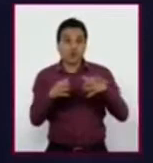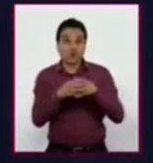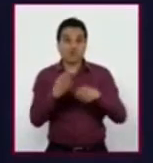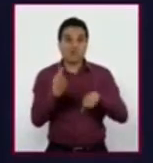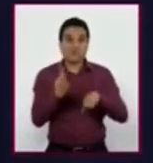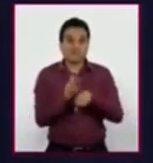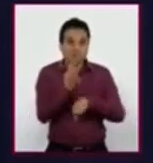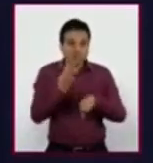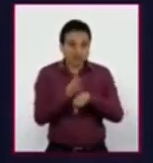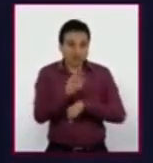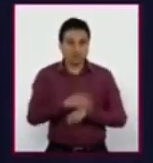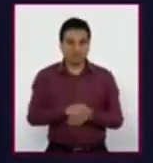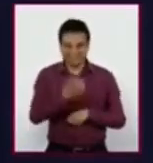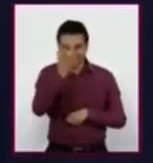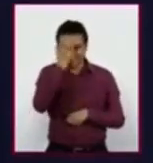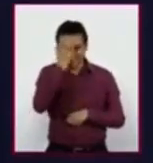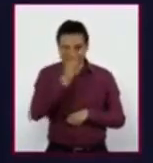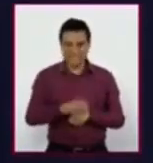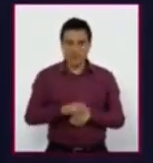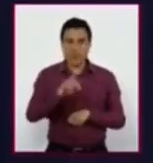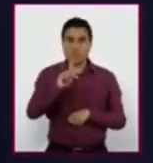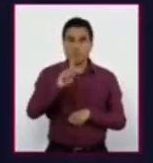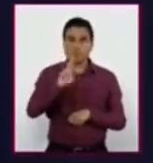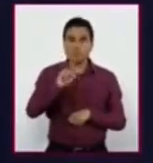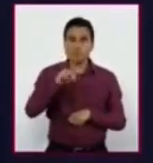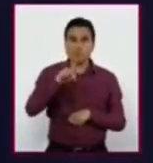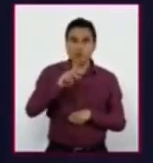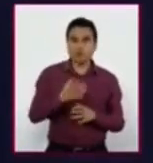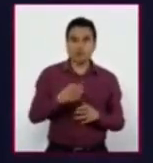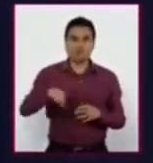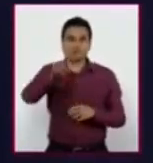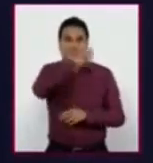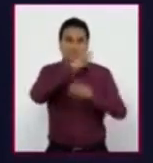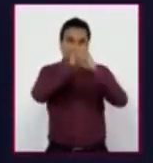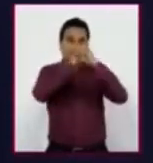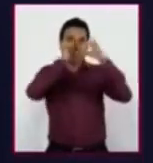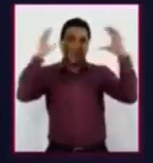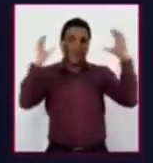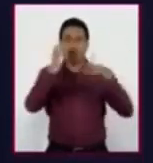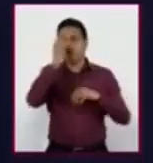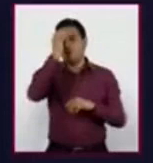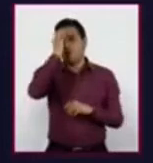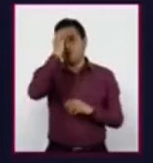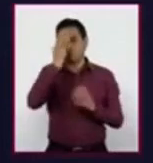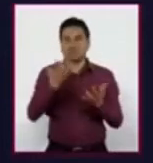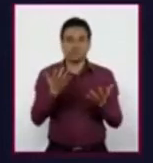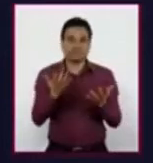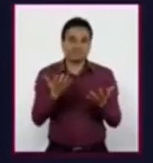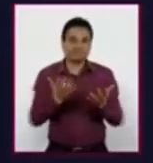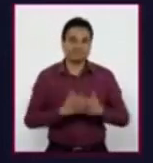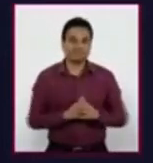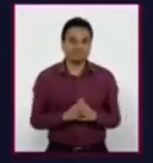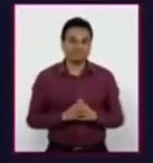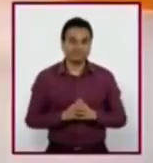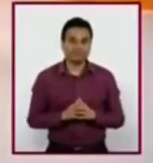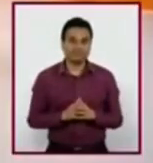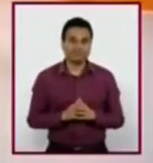Seguramente muchos de nosotros pensamos en alguna frase o imagen con las que relacionamos a ese grupo de personas.